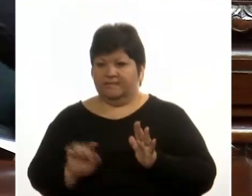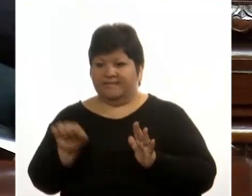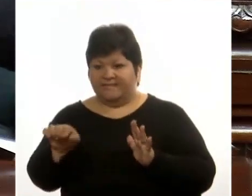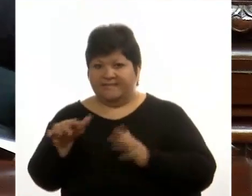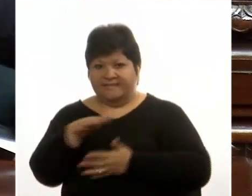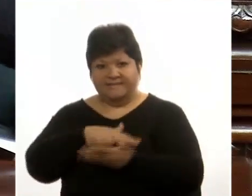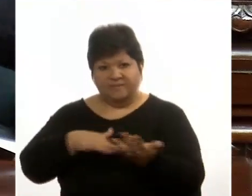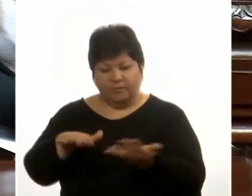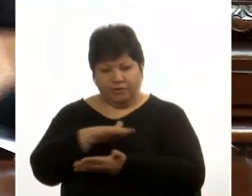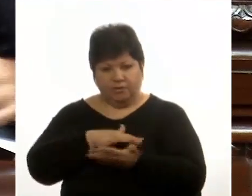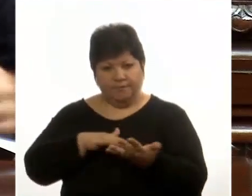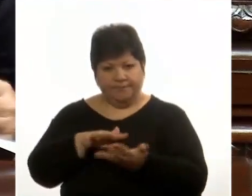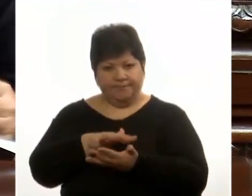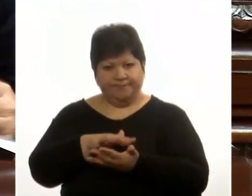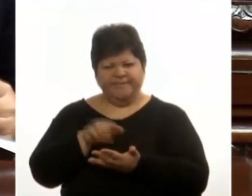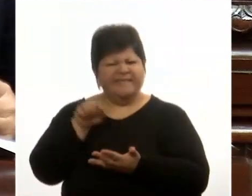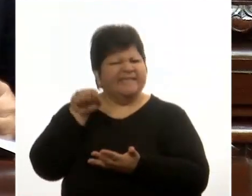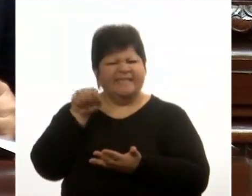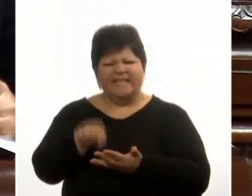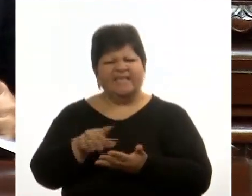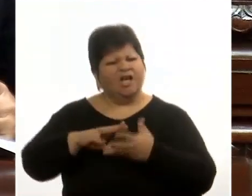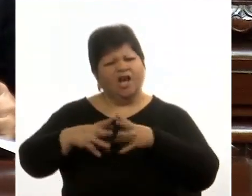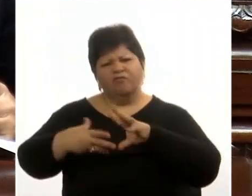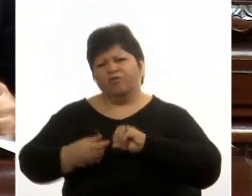Porque esto es un parche.